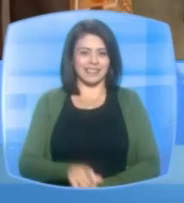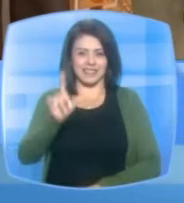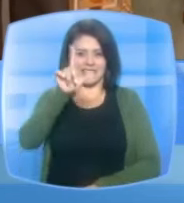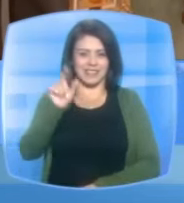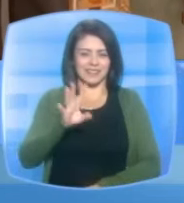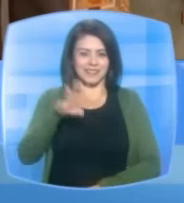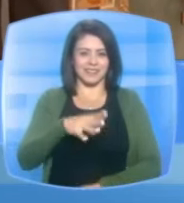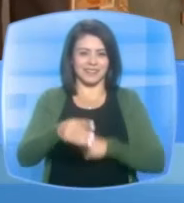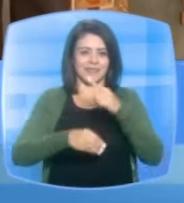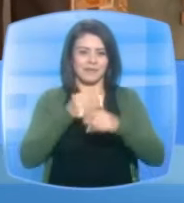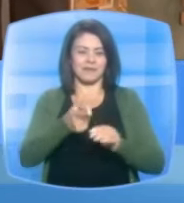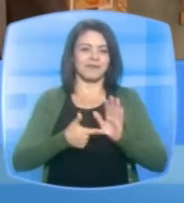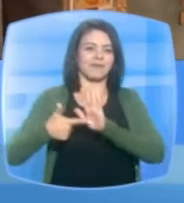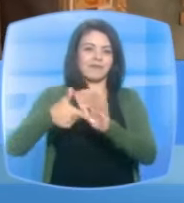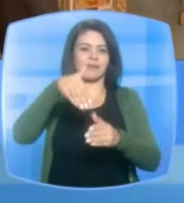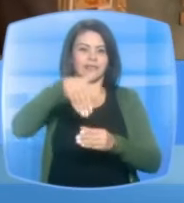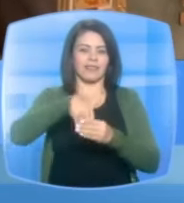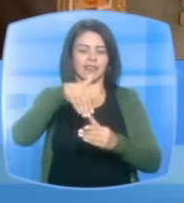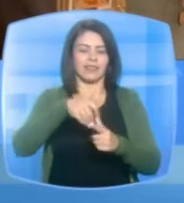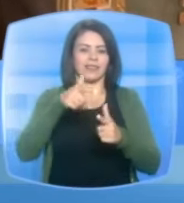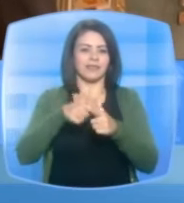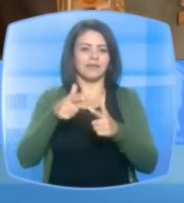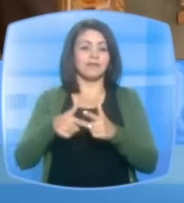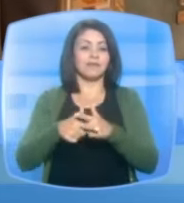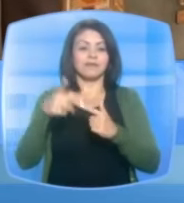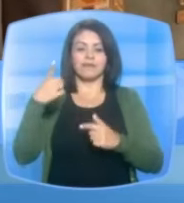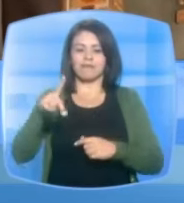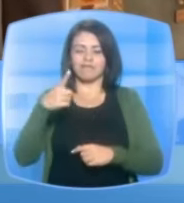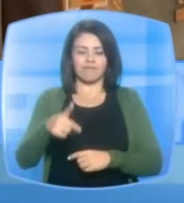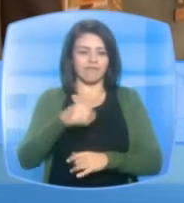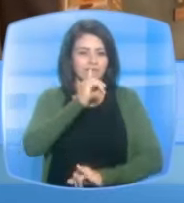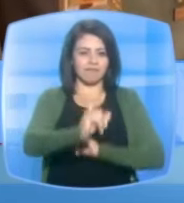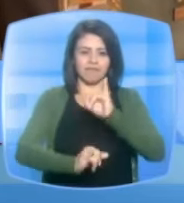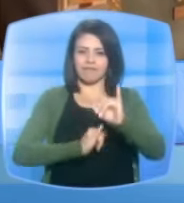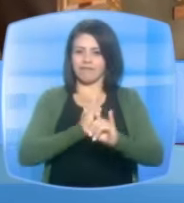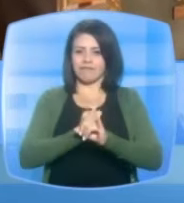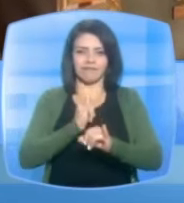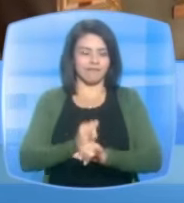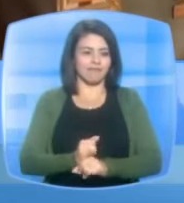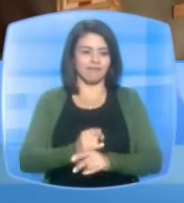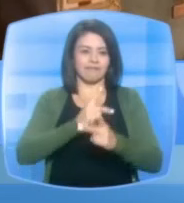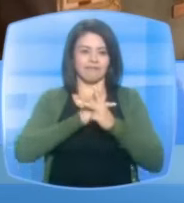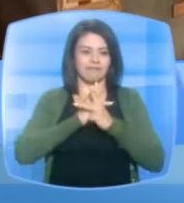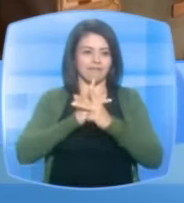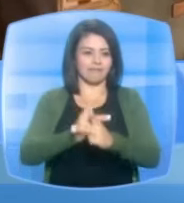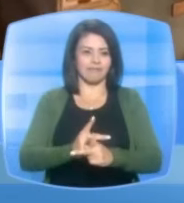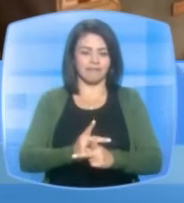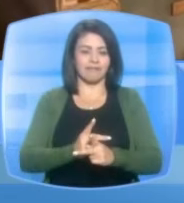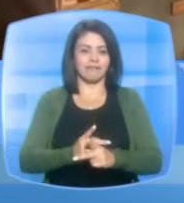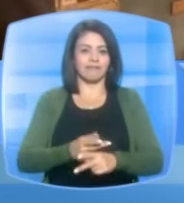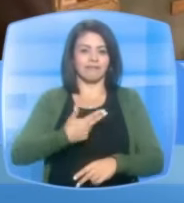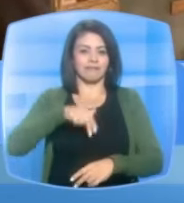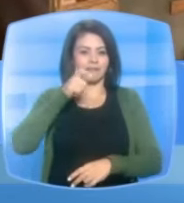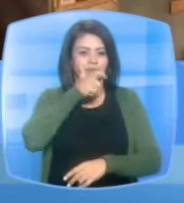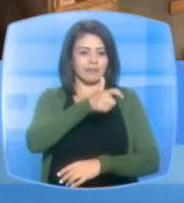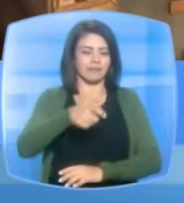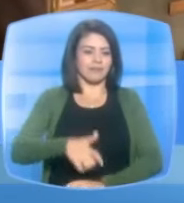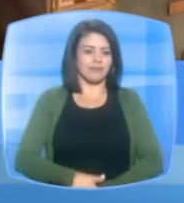debe contar no solamente con el respaldo del derecho internacional, sino también de la voluntad de nuestro pueblo.